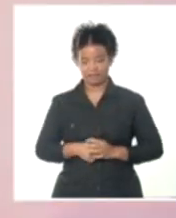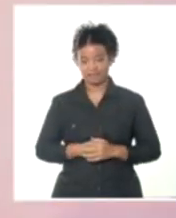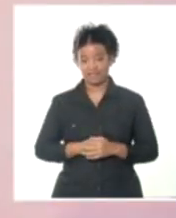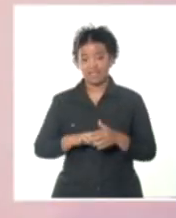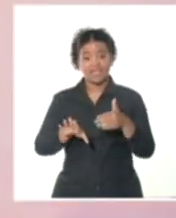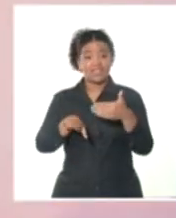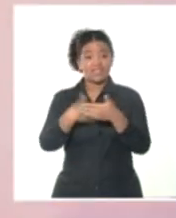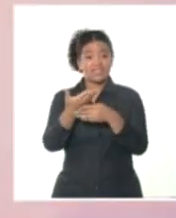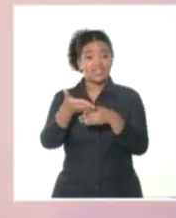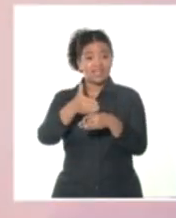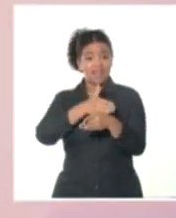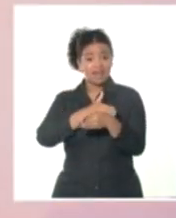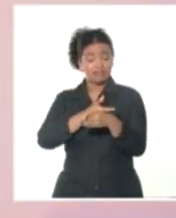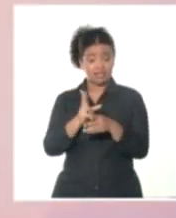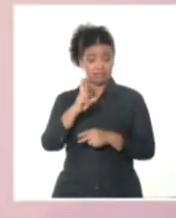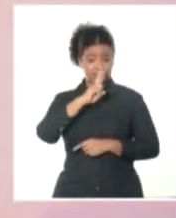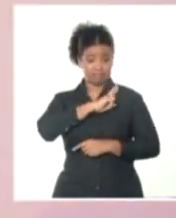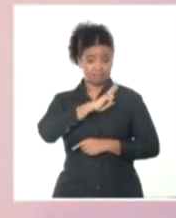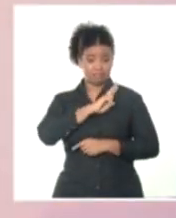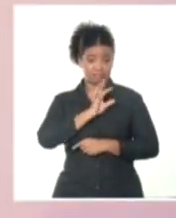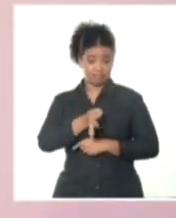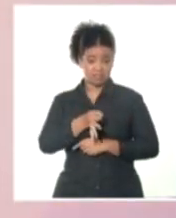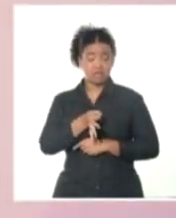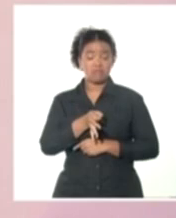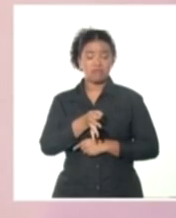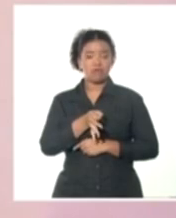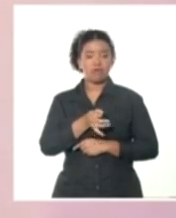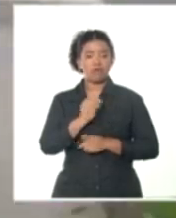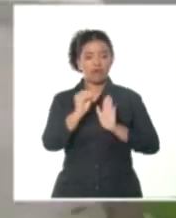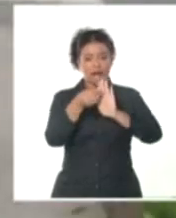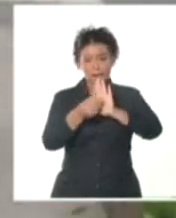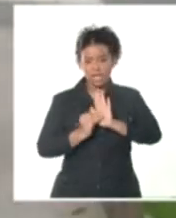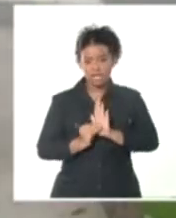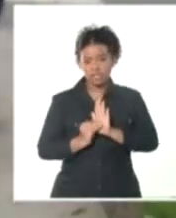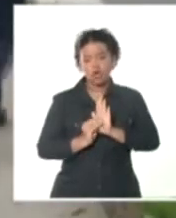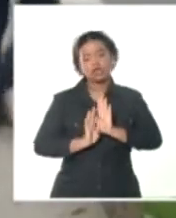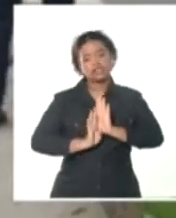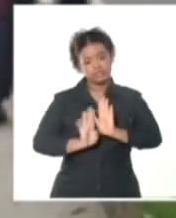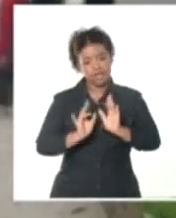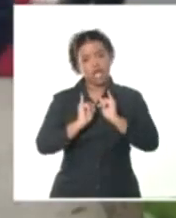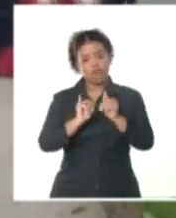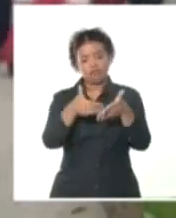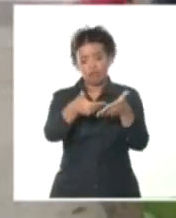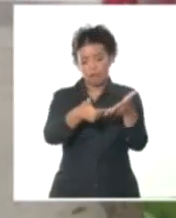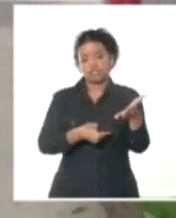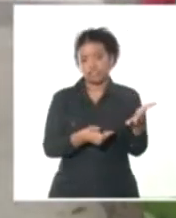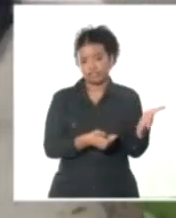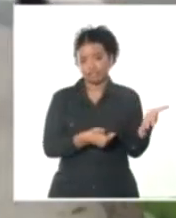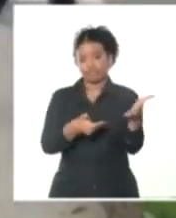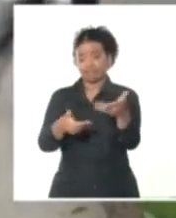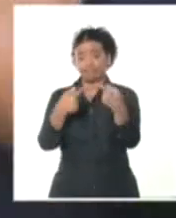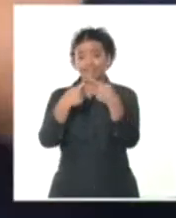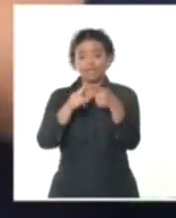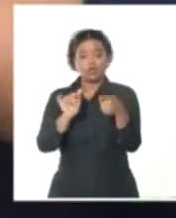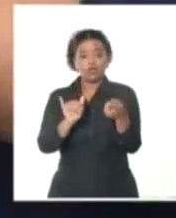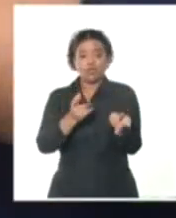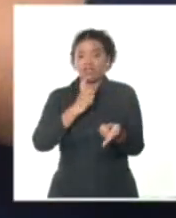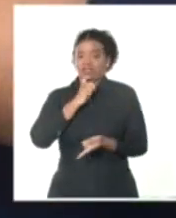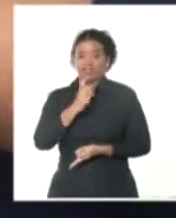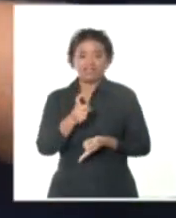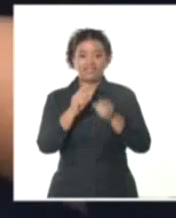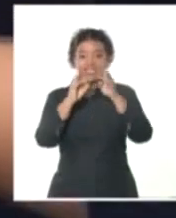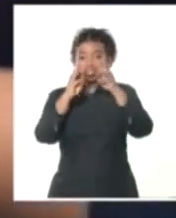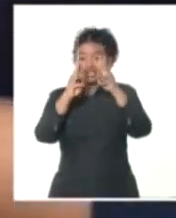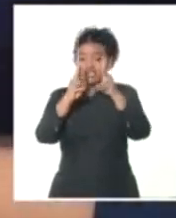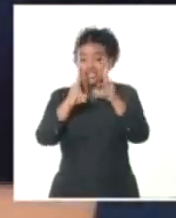los encargados de Telegram ofrecieron parte de la información solicitada, pero calificaron como imposible la recopilación